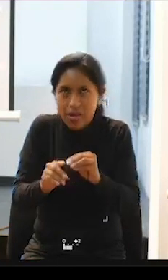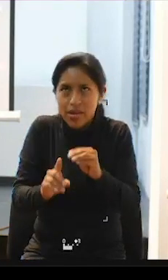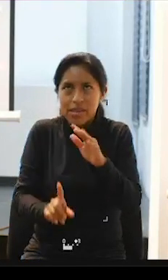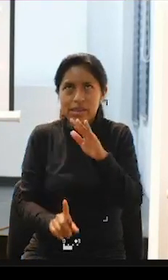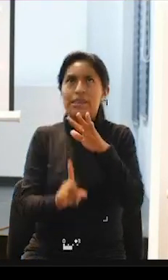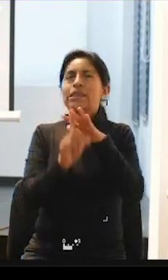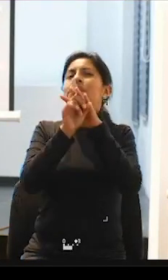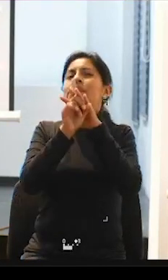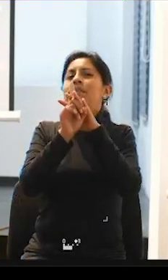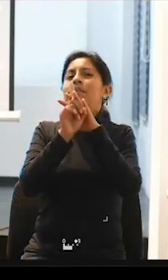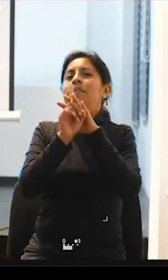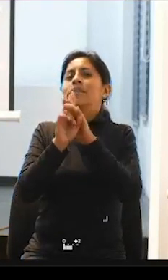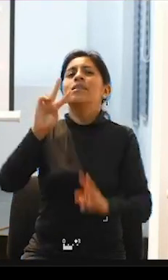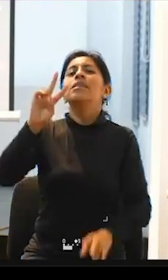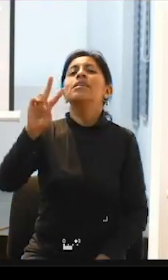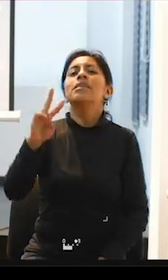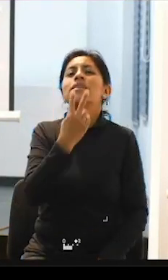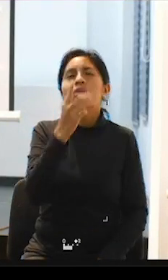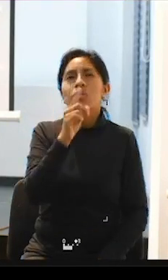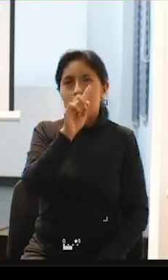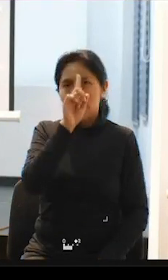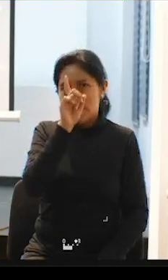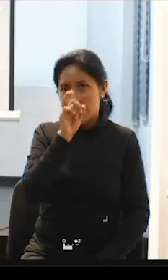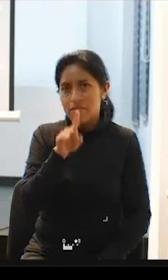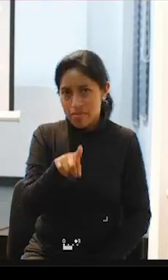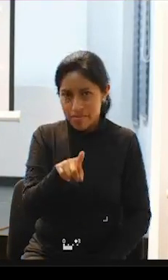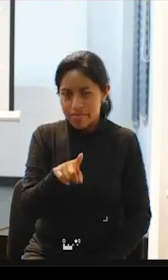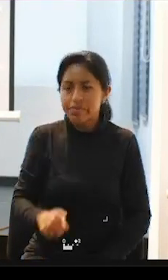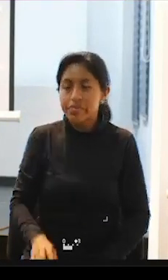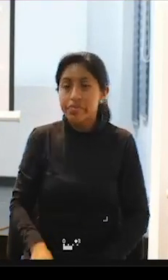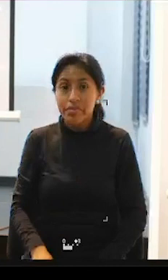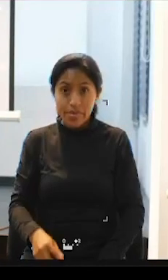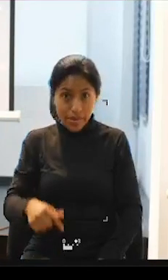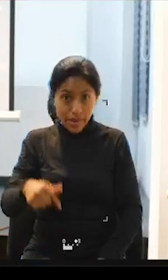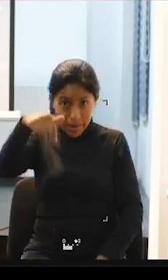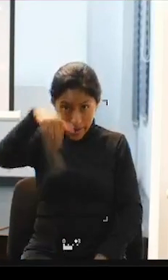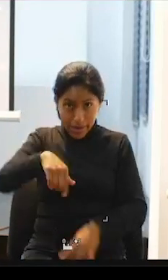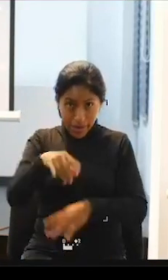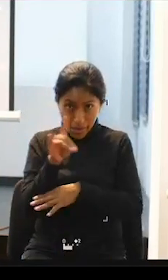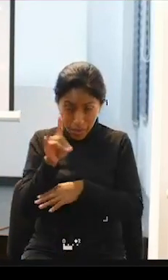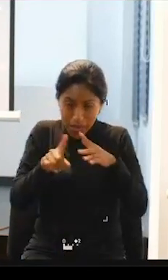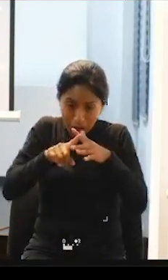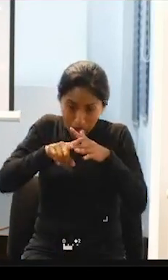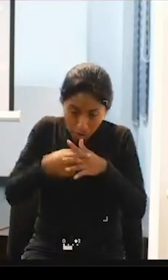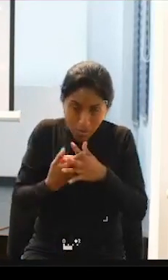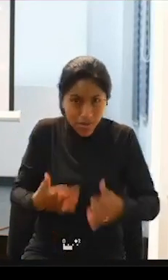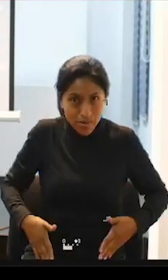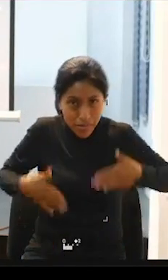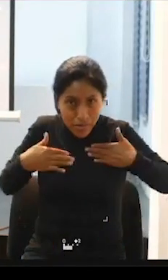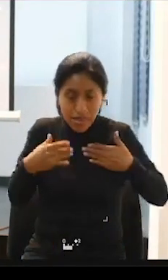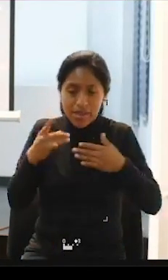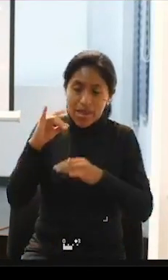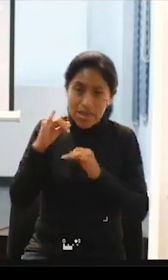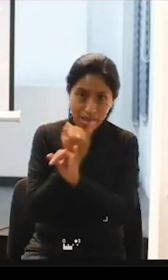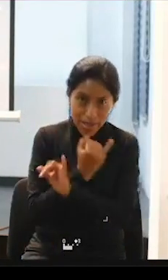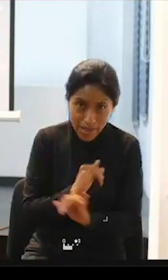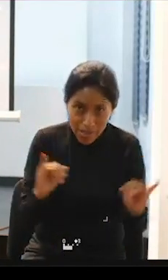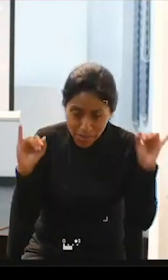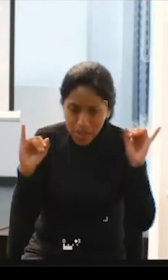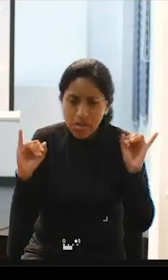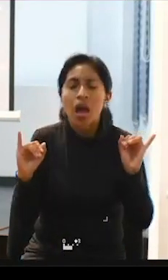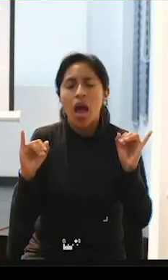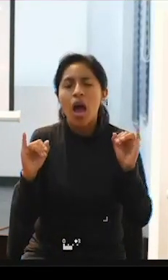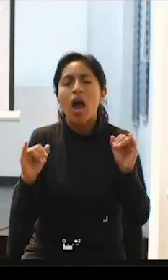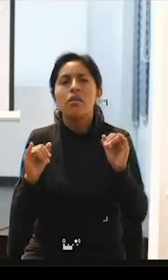cosas ¿con qué nos hemos encontrado cuando hemos empezado a trabajar vida independiente? hemos encontrado compañeros con